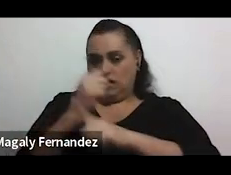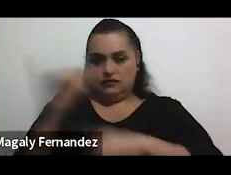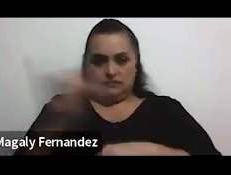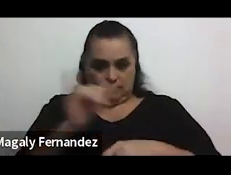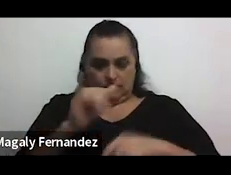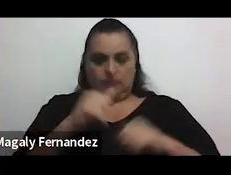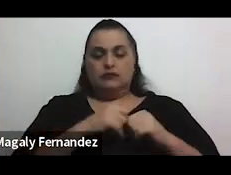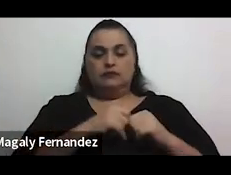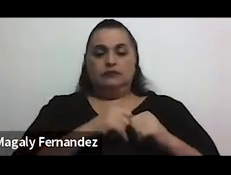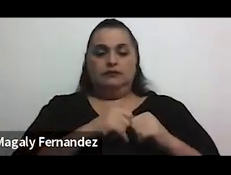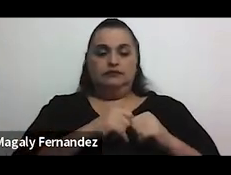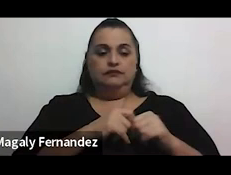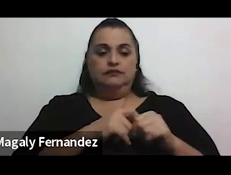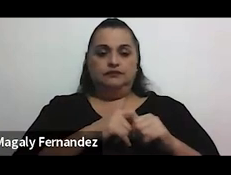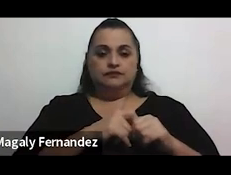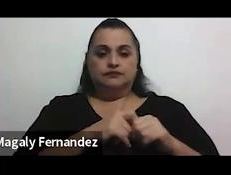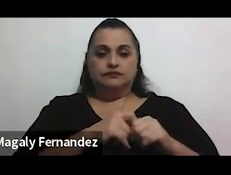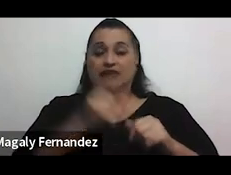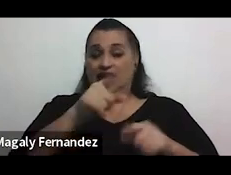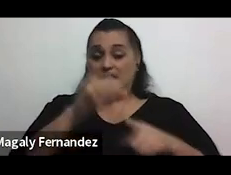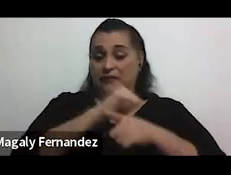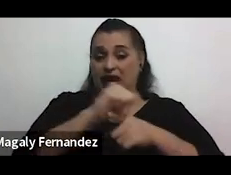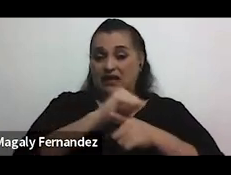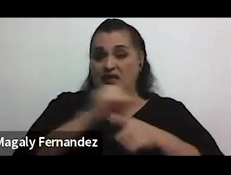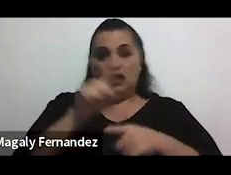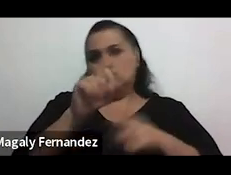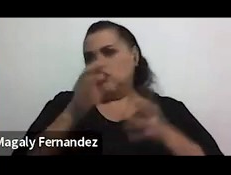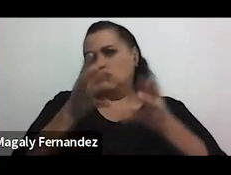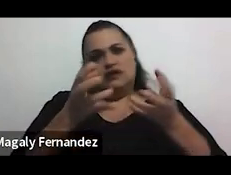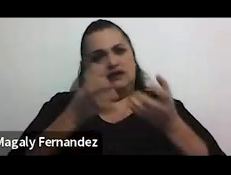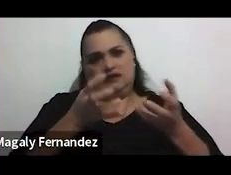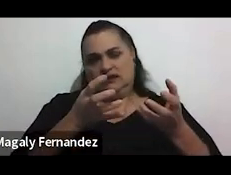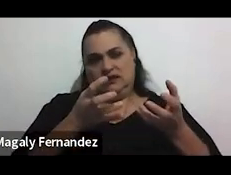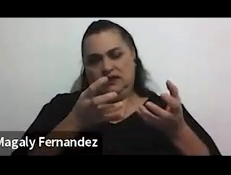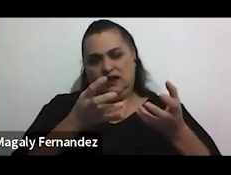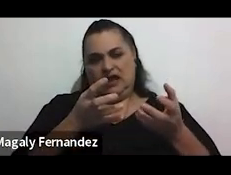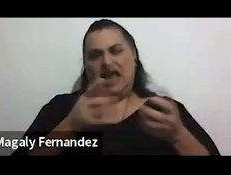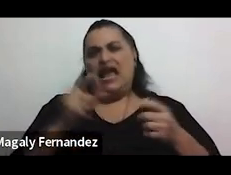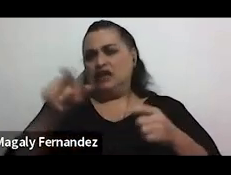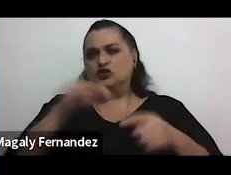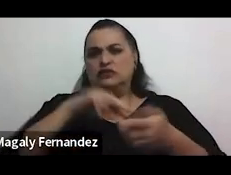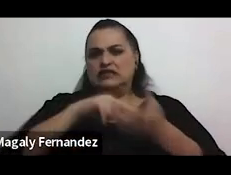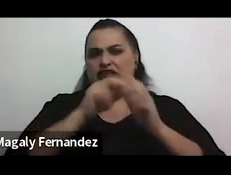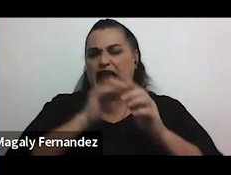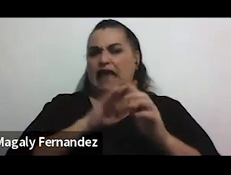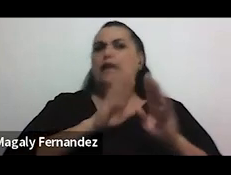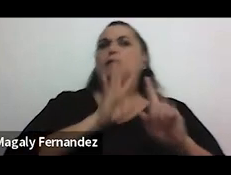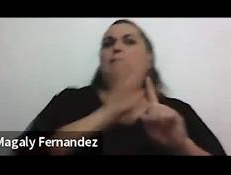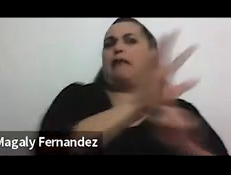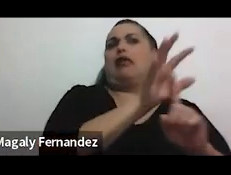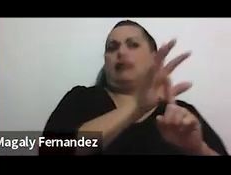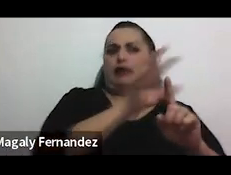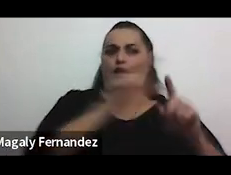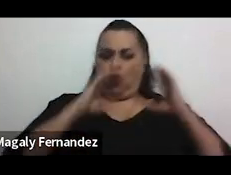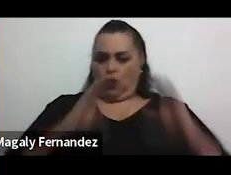que es una práctica no deseada. Lo que les decía hace un ratito, hay una invasión al cuerpo de la otra persona.